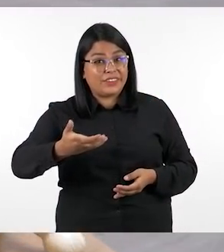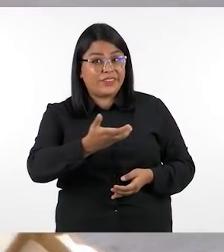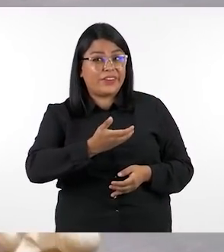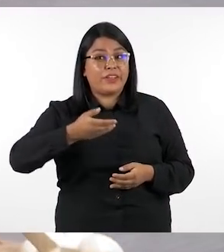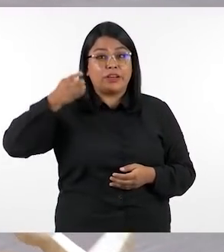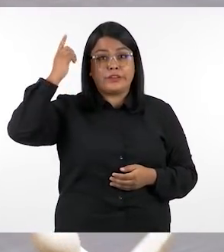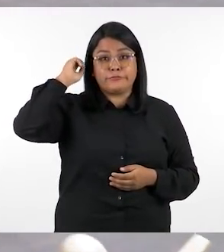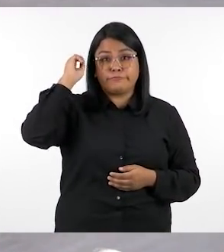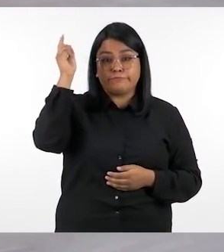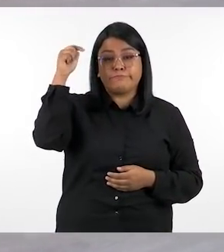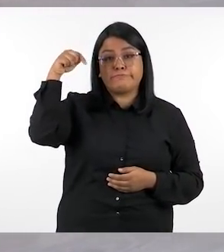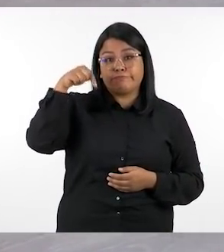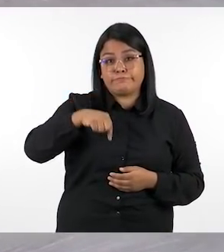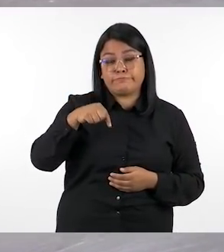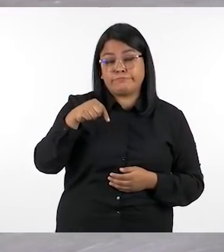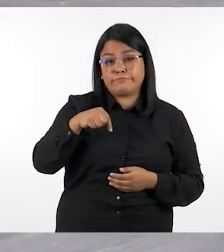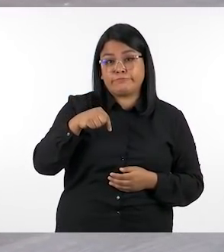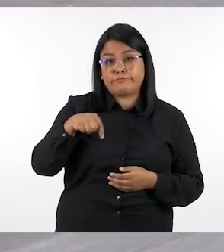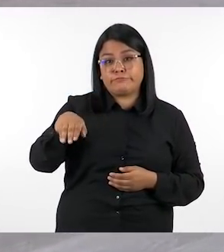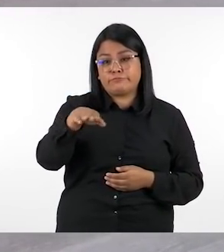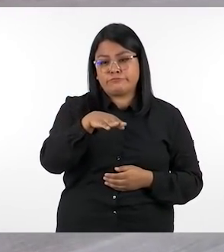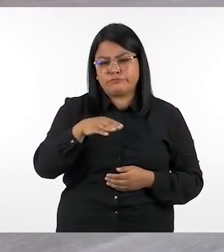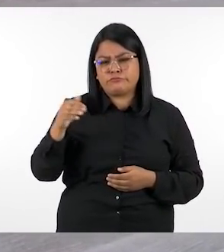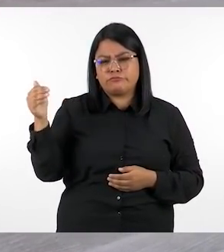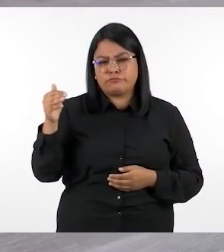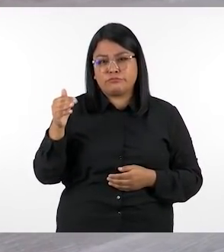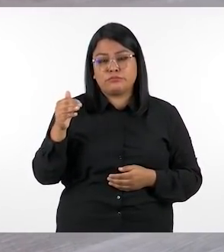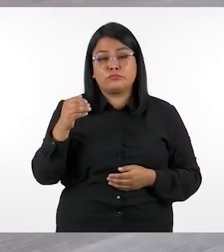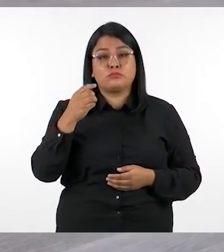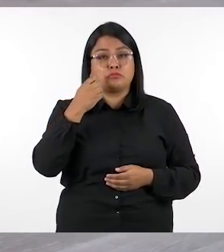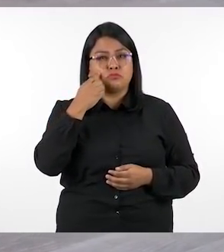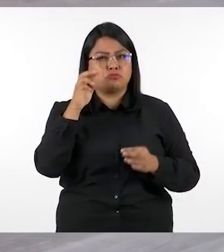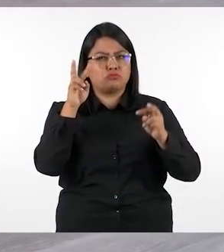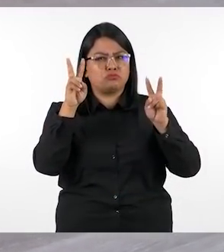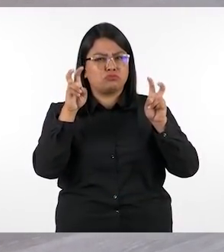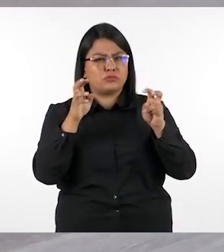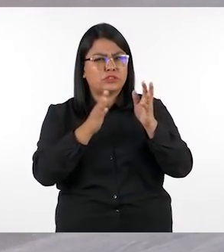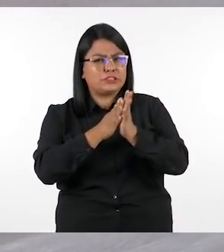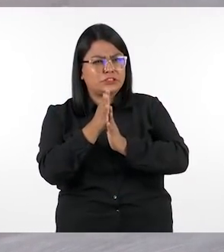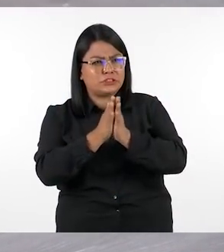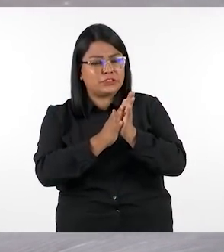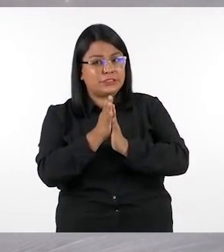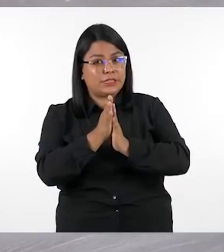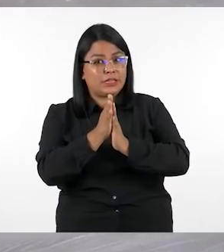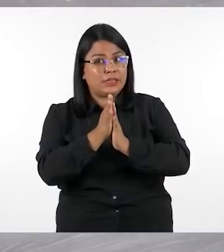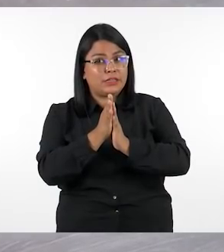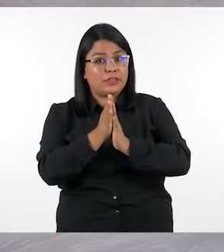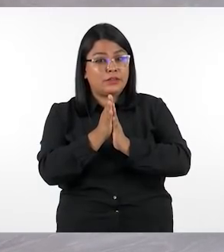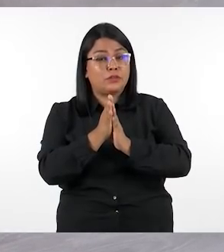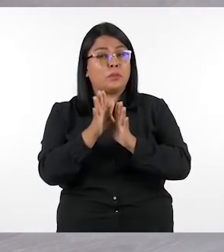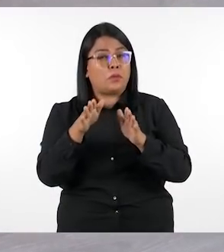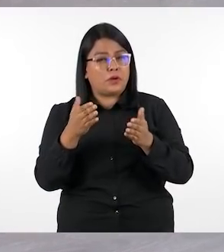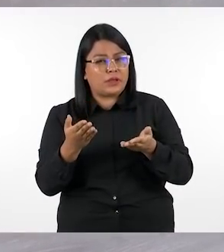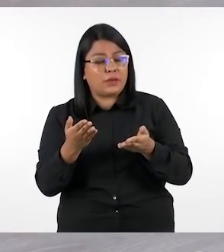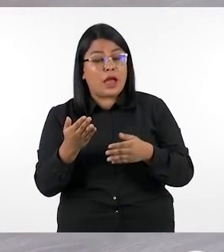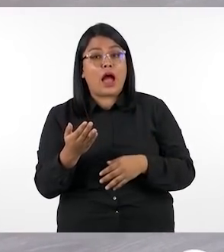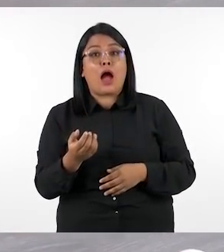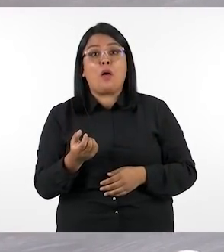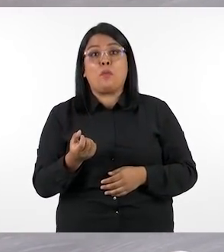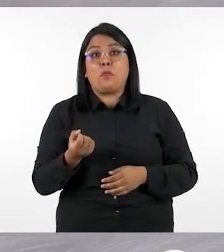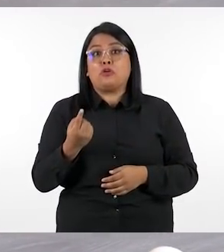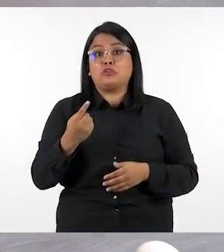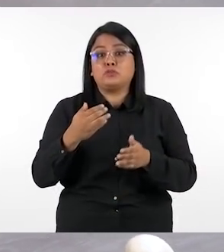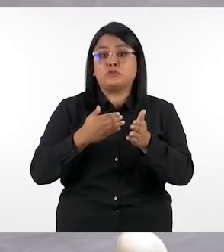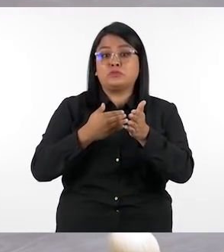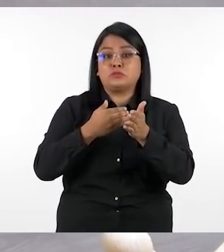bienvenidos estimados docentes a este espacio educativo en donde vamos a hablar de temas muy interesantes sobre todo eric porque estamos